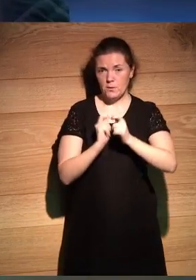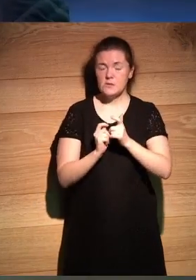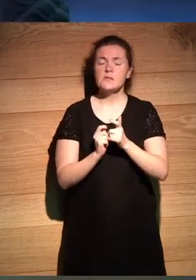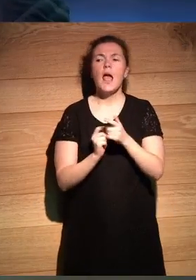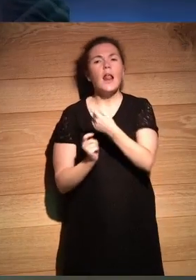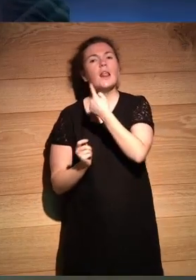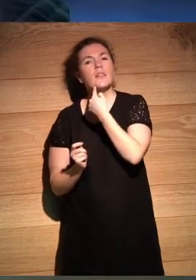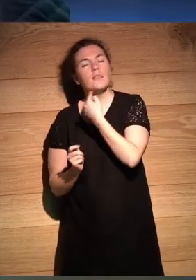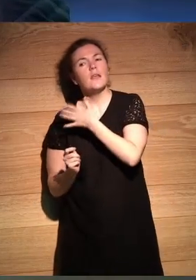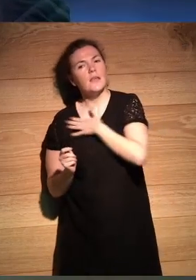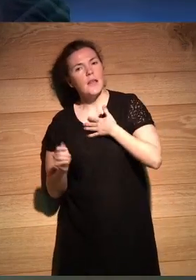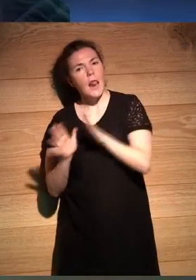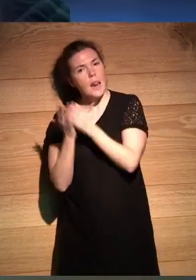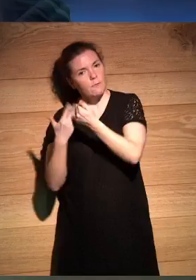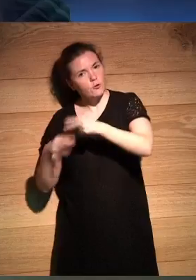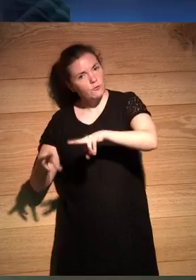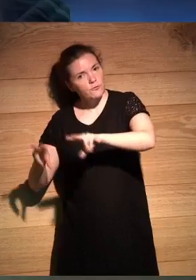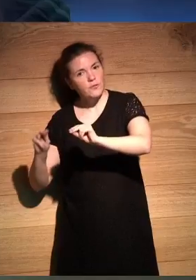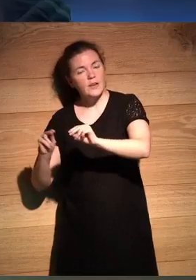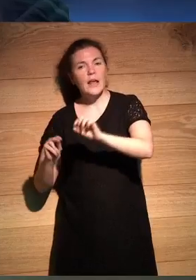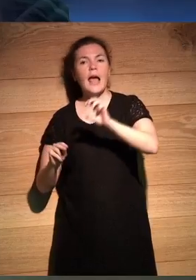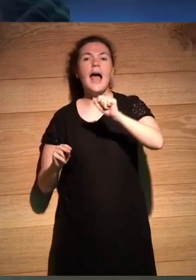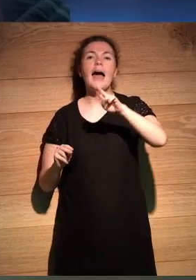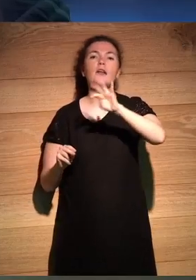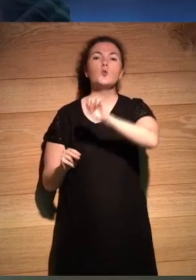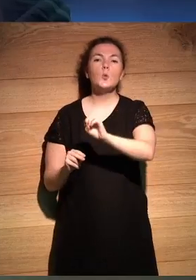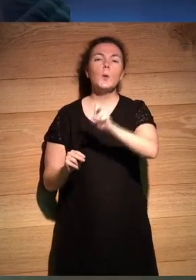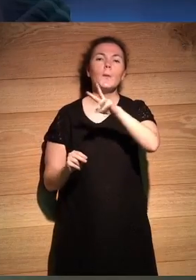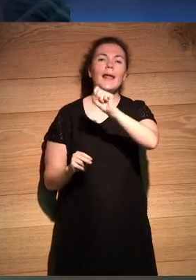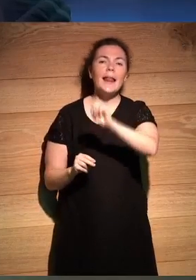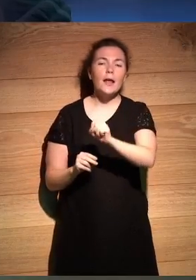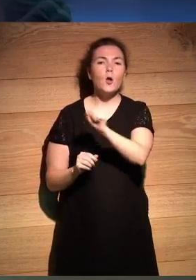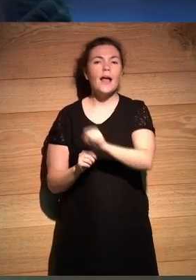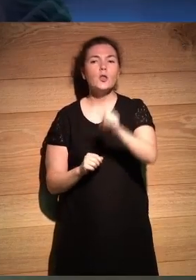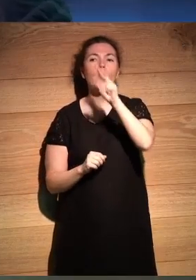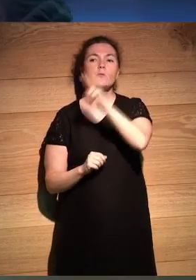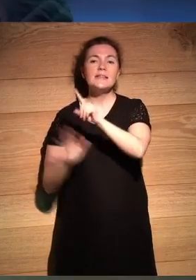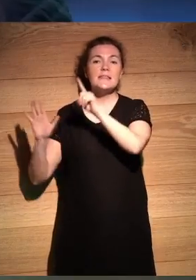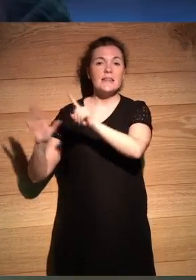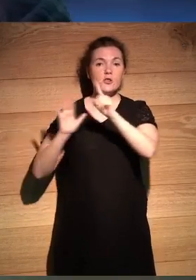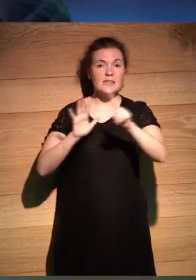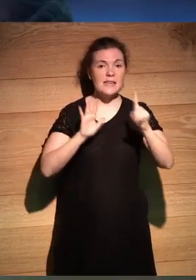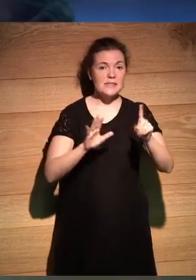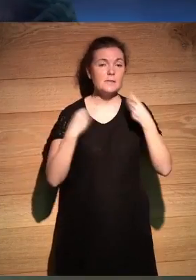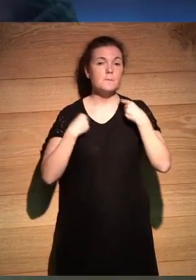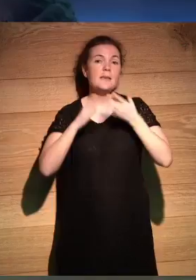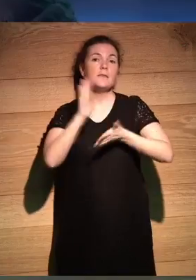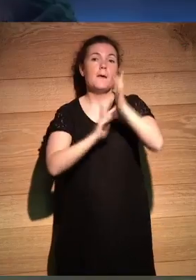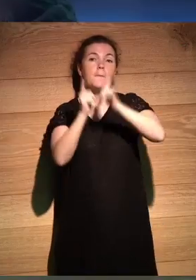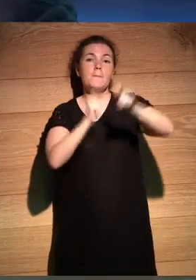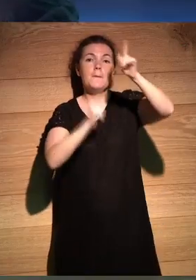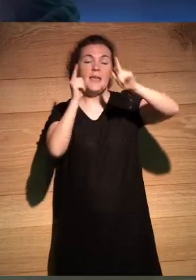dijo que quería terminar el libro con Arturo Belano en el año 2666 en el espacio exterior como en órbita